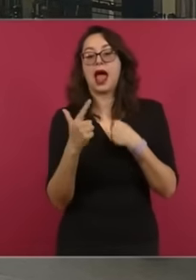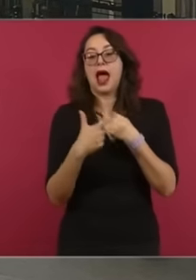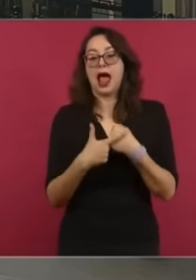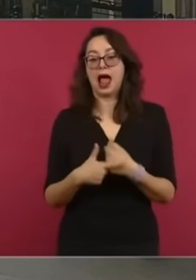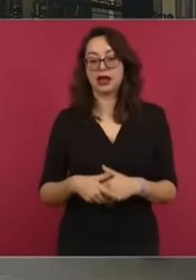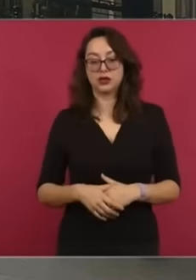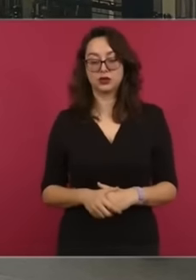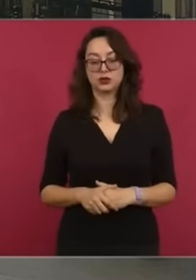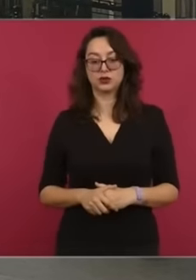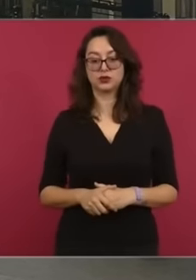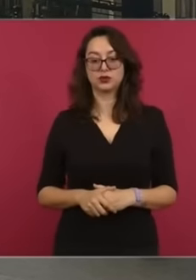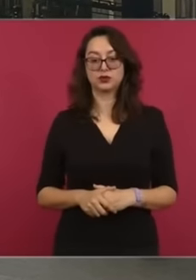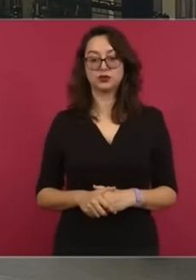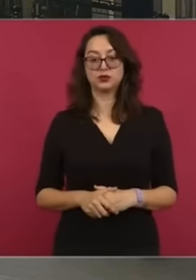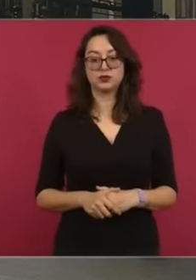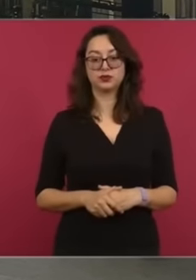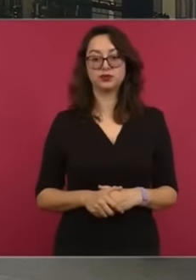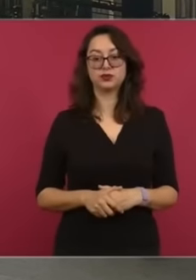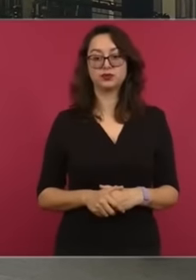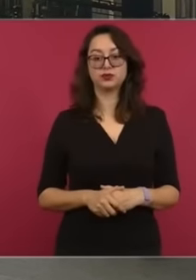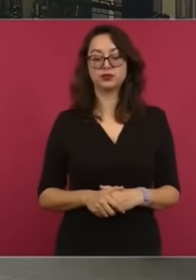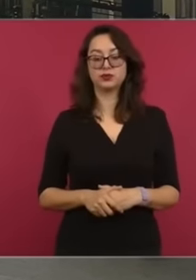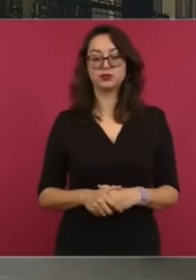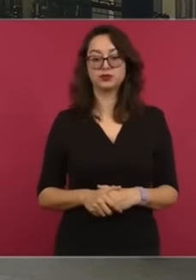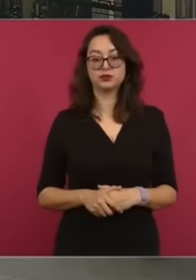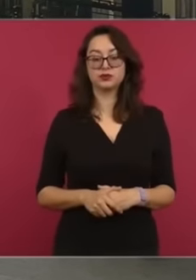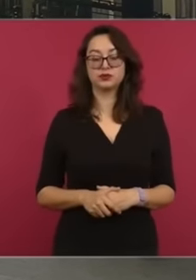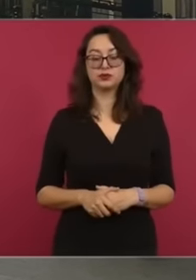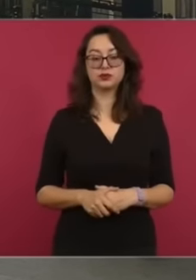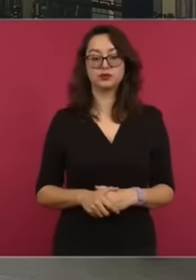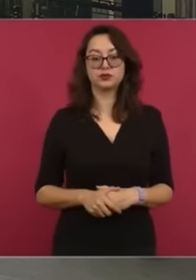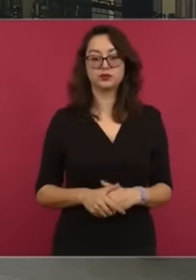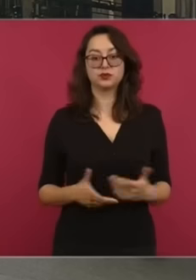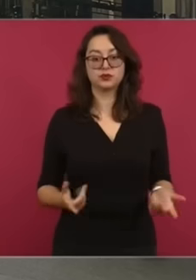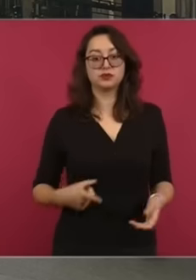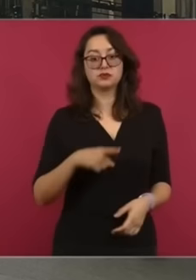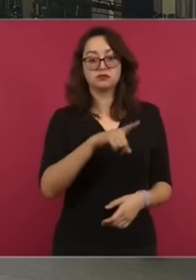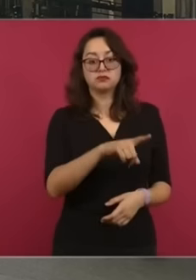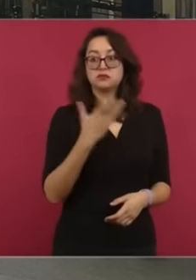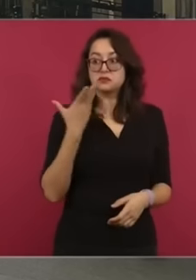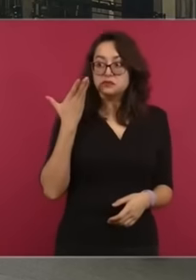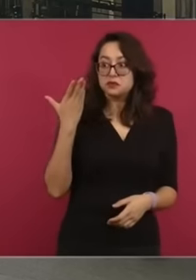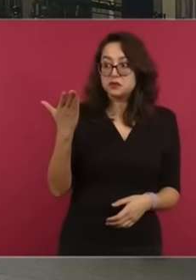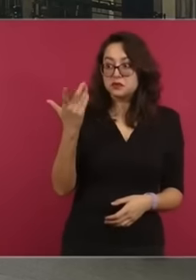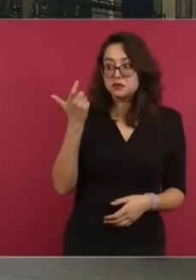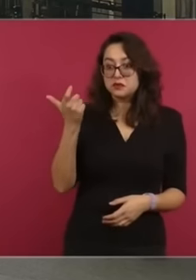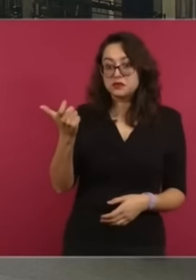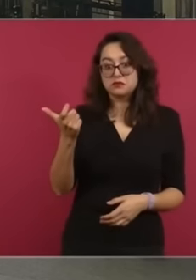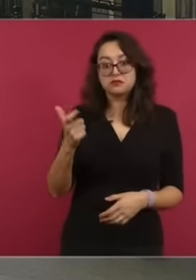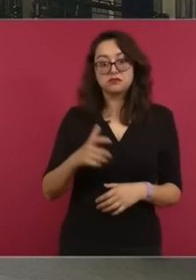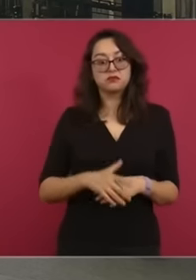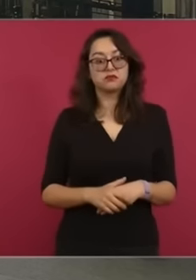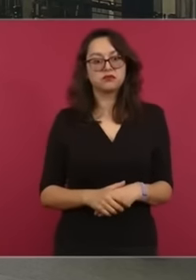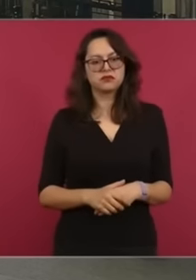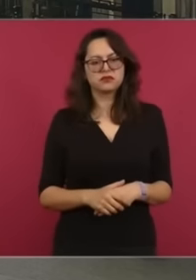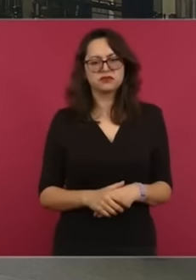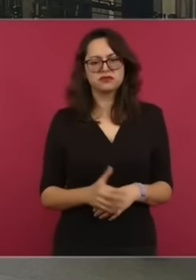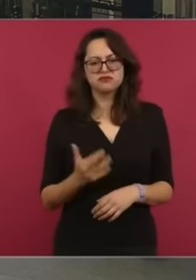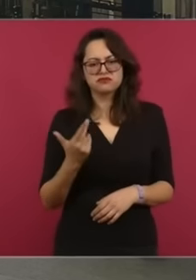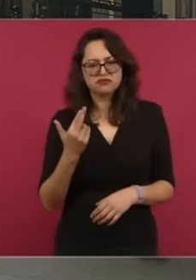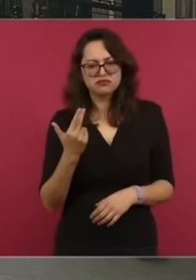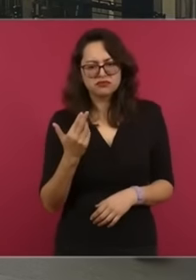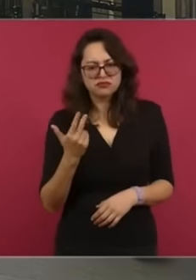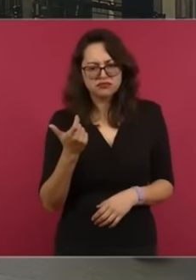poco lo que está solicitando, 25 pesos, no,